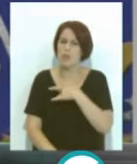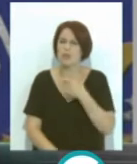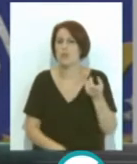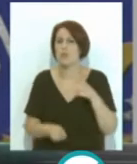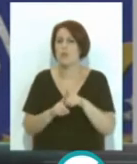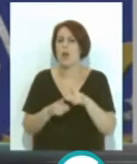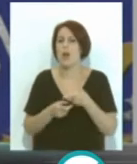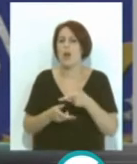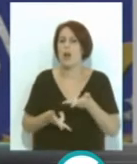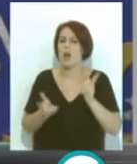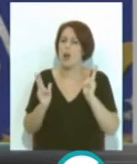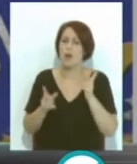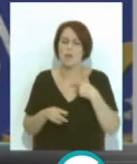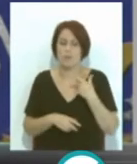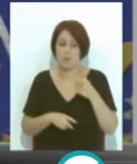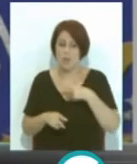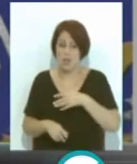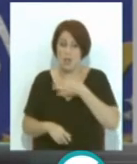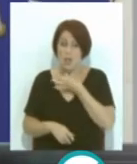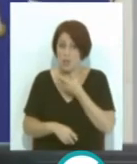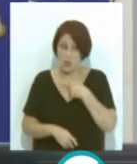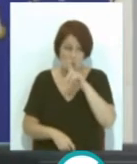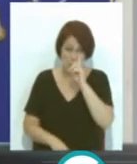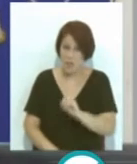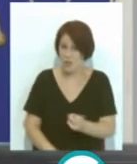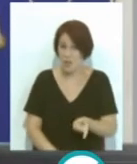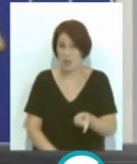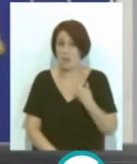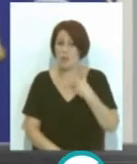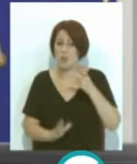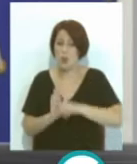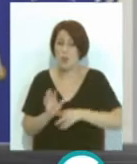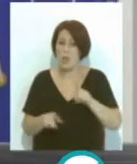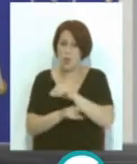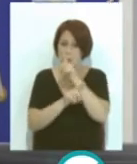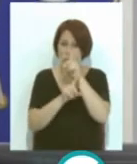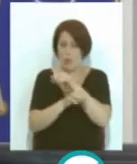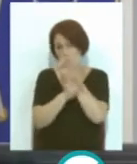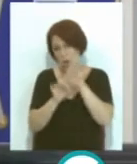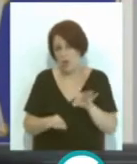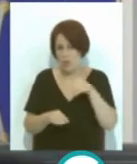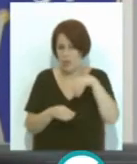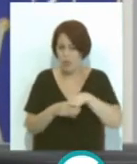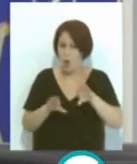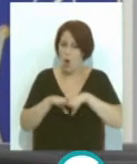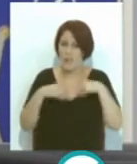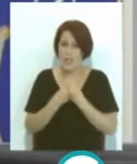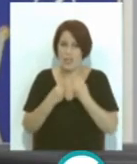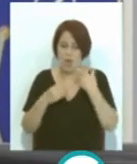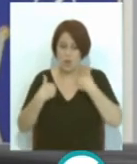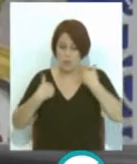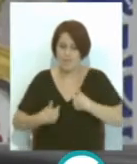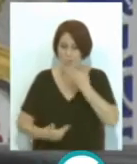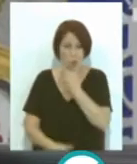en absoluto a la frustración que no conocen las más elementales normas de educación en la convivencia humana y que